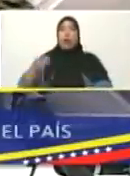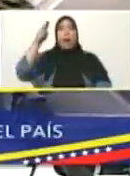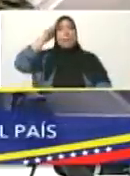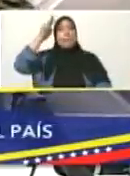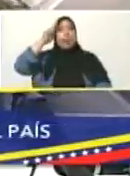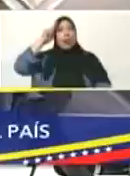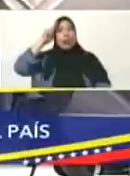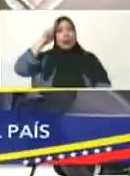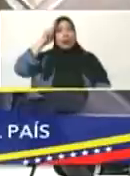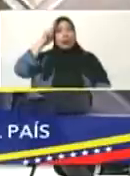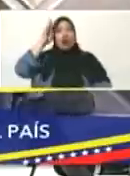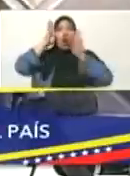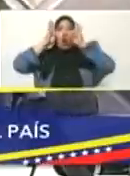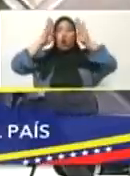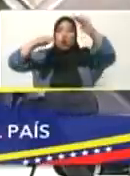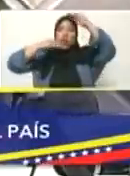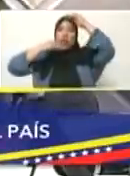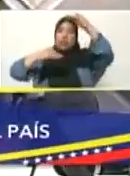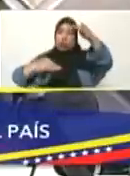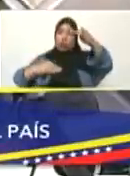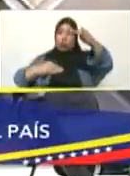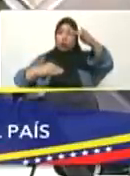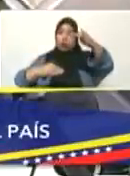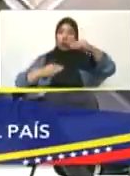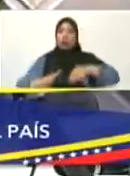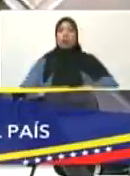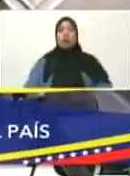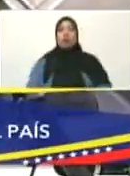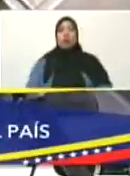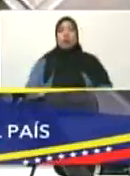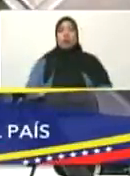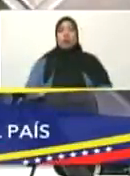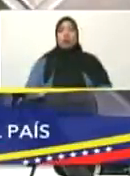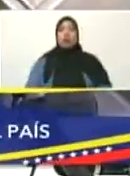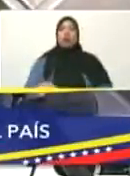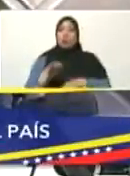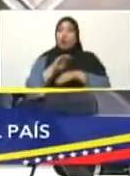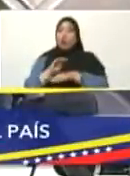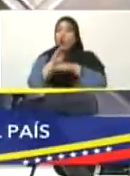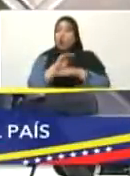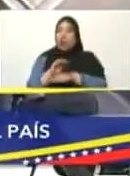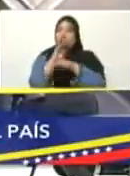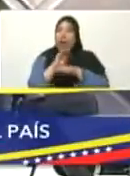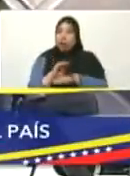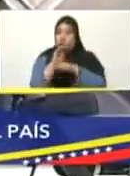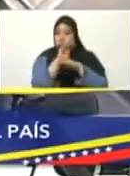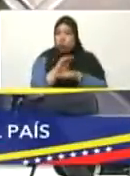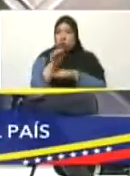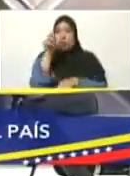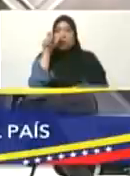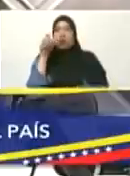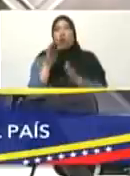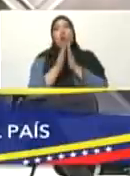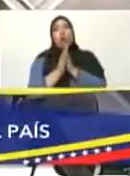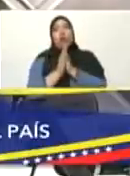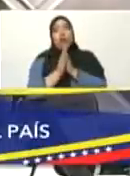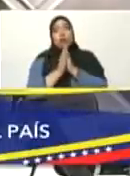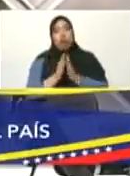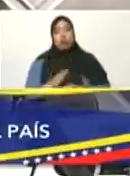concentrada en proteger a nuestro pueblo. Todo el mundo mosca, pues. Reverol, Padrino,